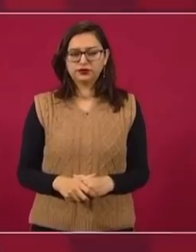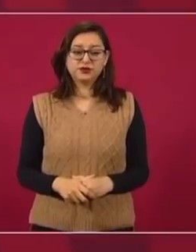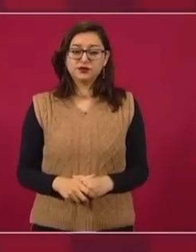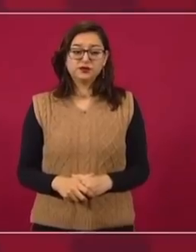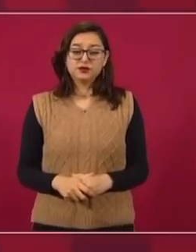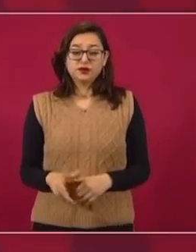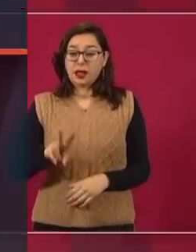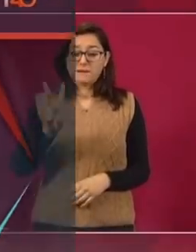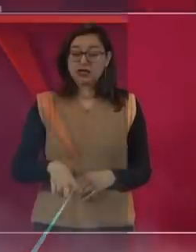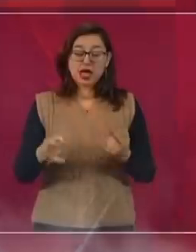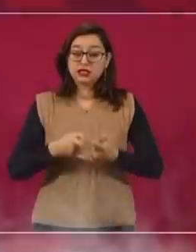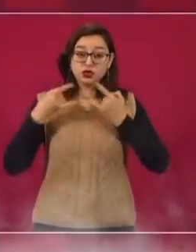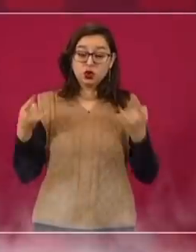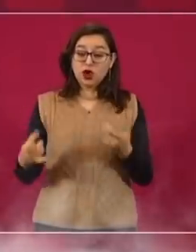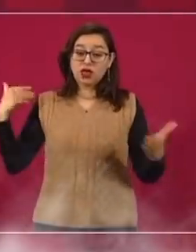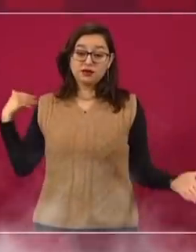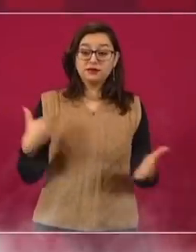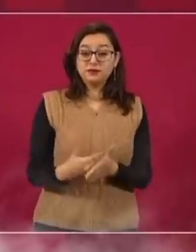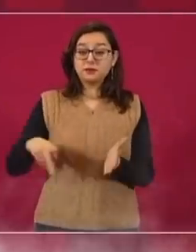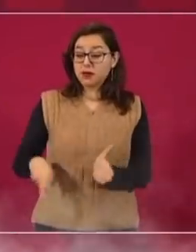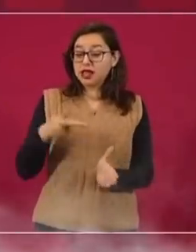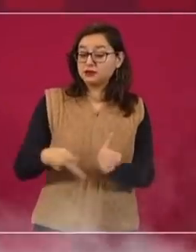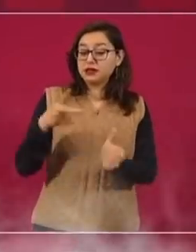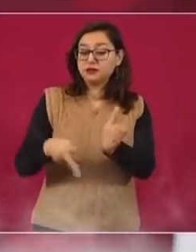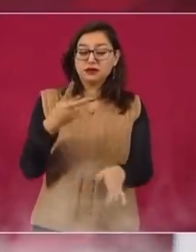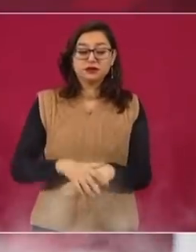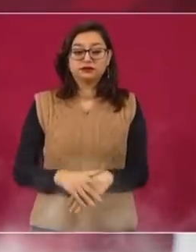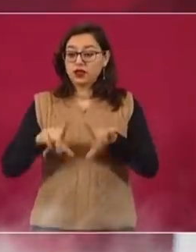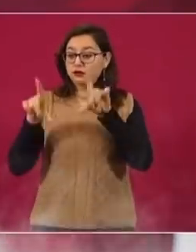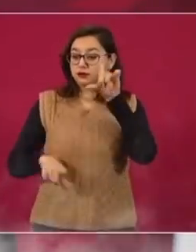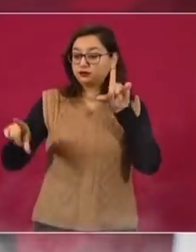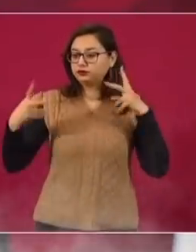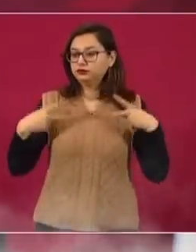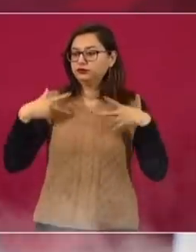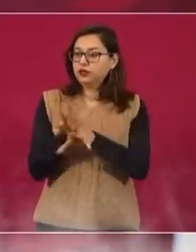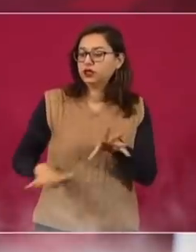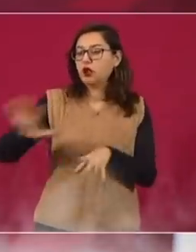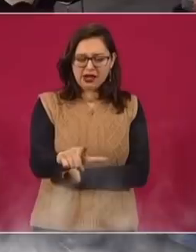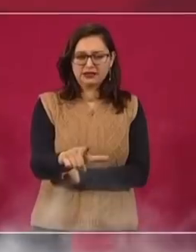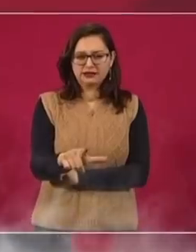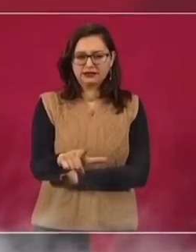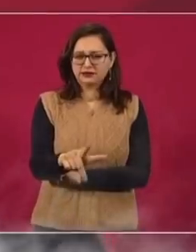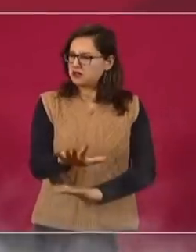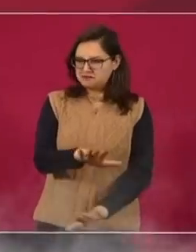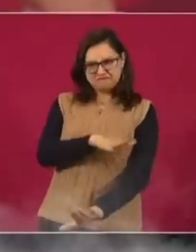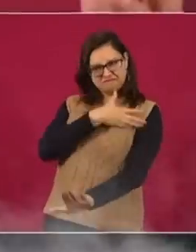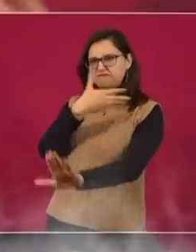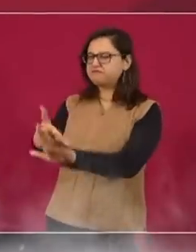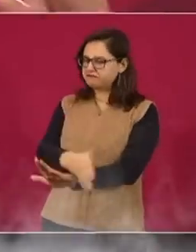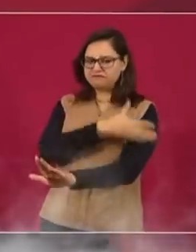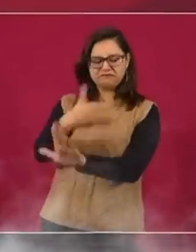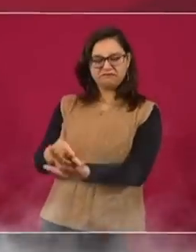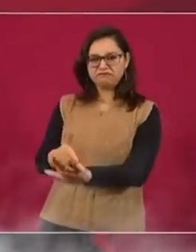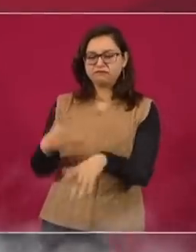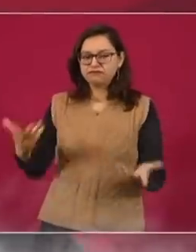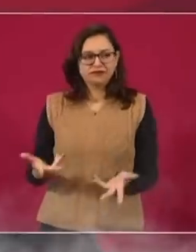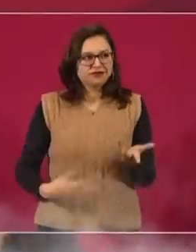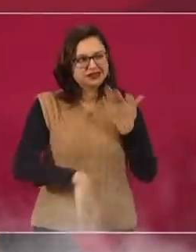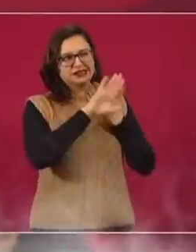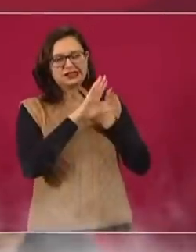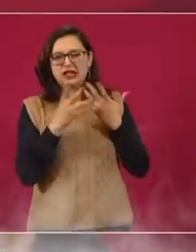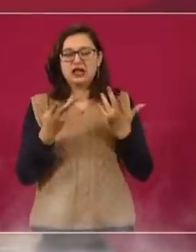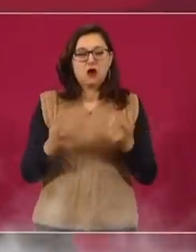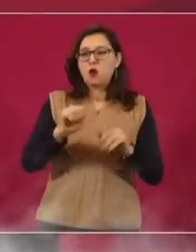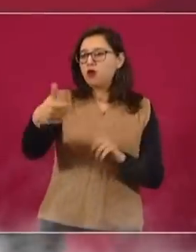que se repite. Cada vez que se busca una transformación, el conservadurismo se lanza en contra de los que buscan.